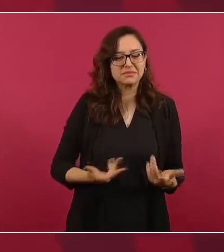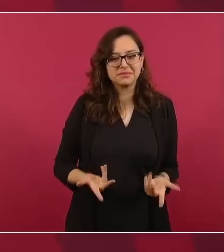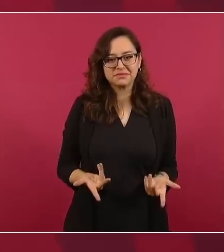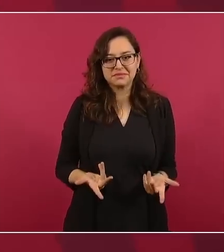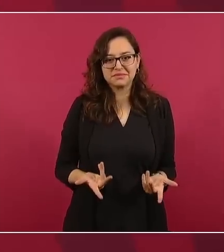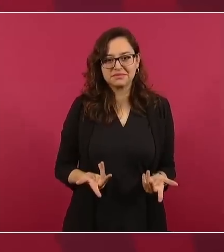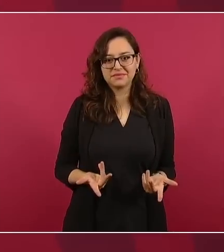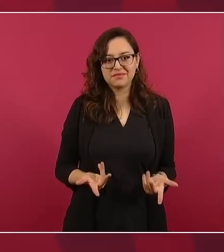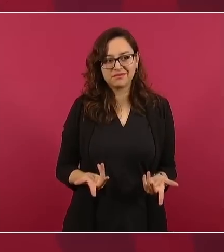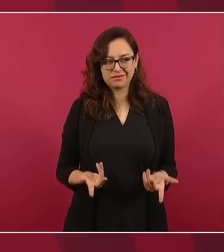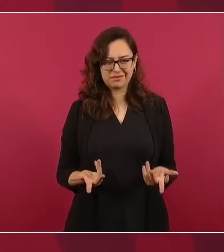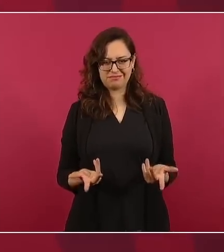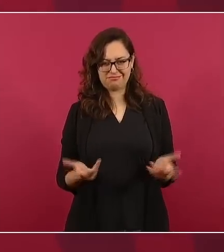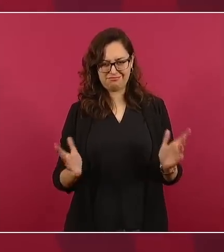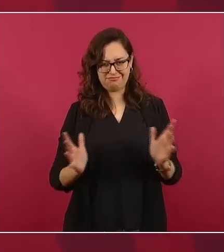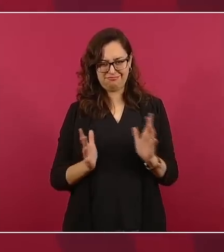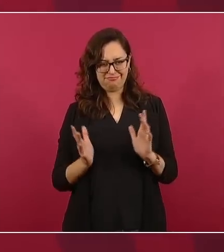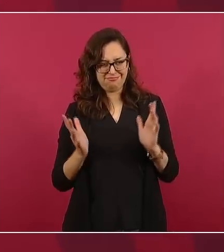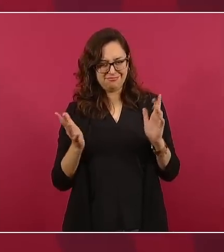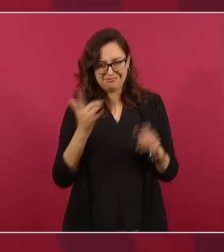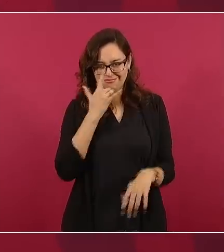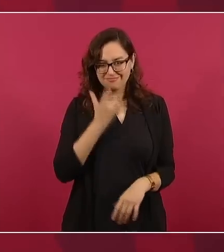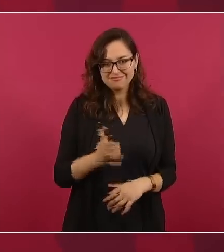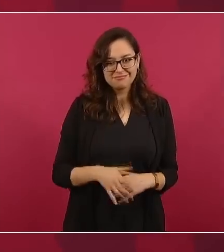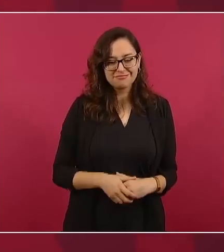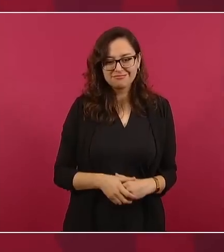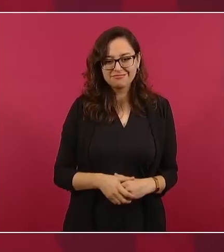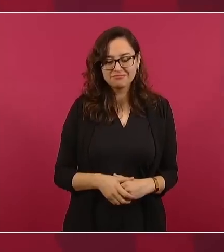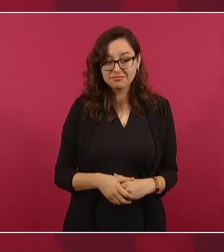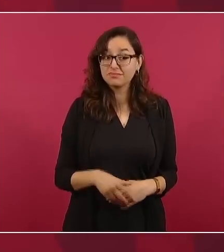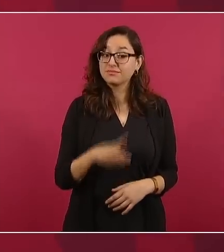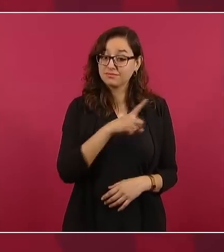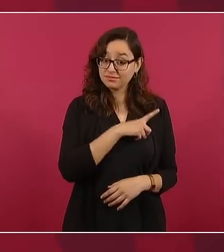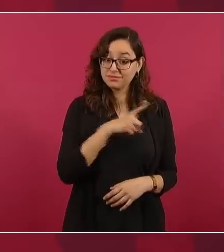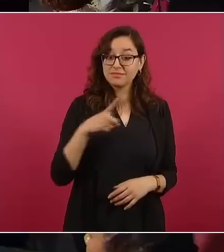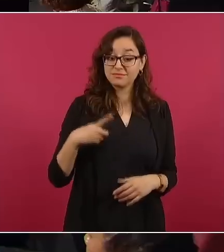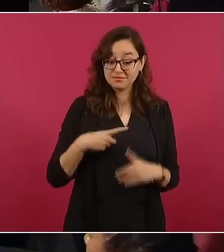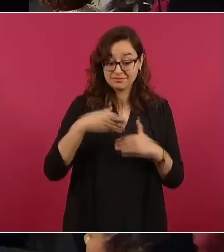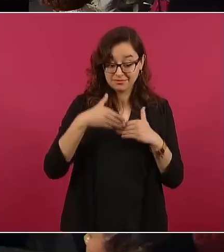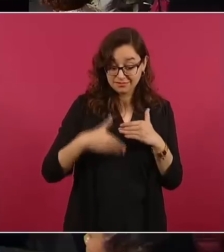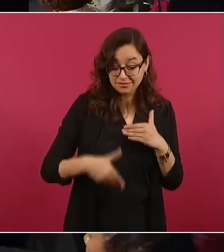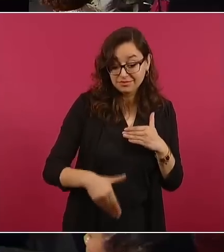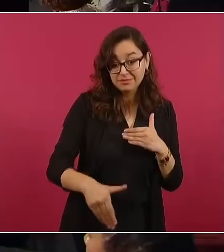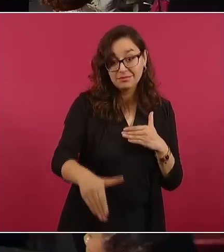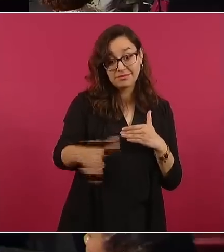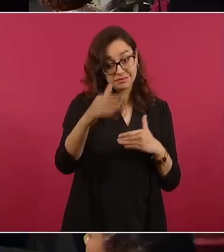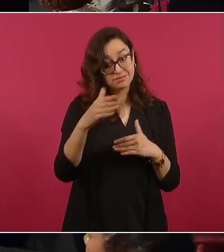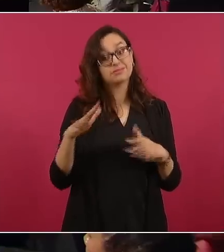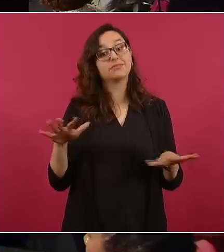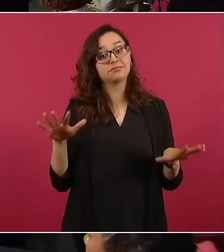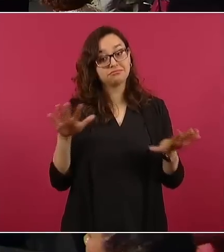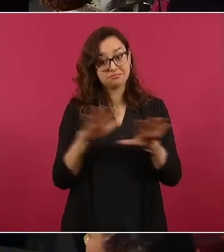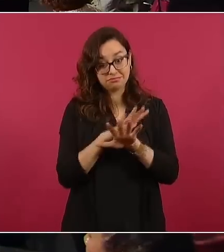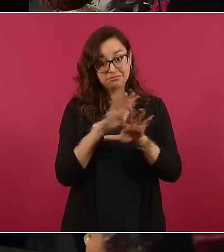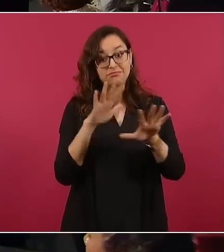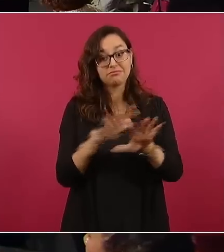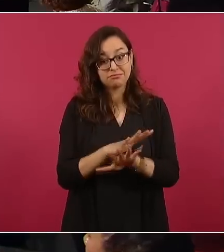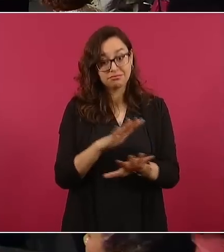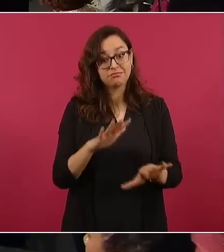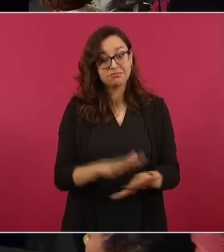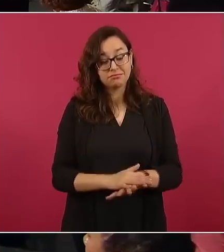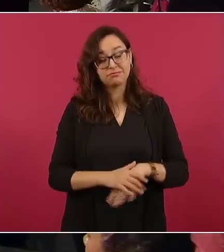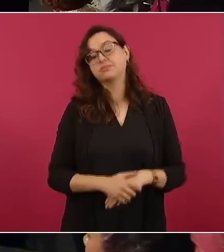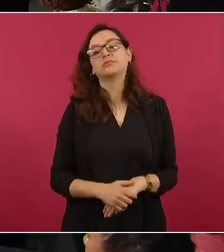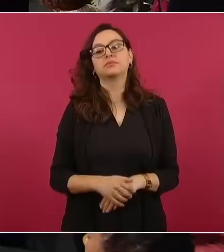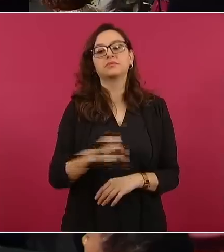ayer veía yo un mensaje de una señora muy inteligente que